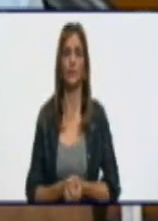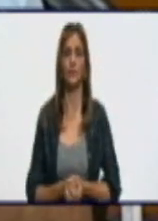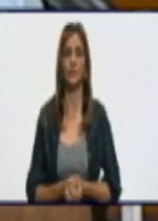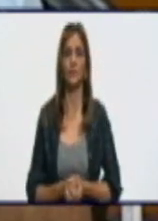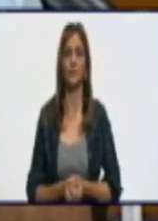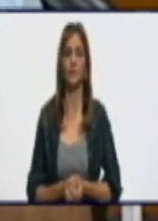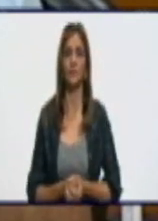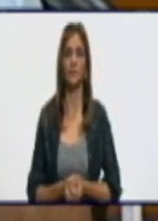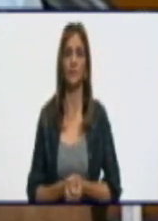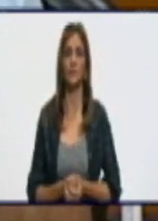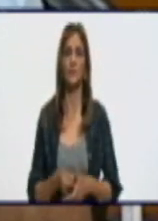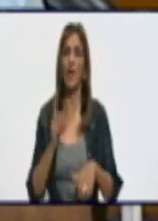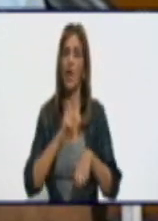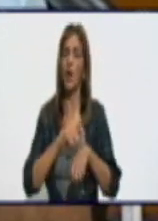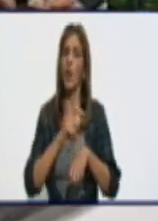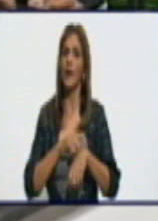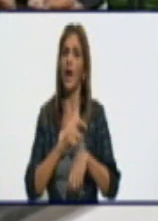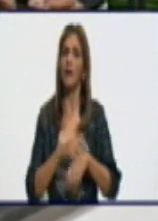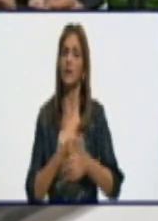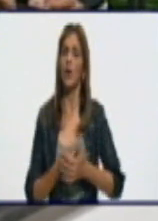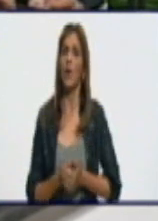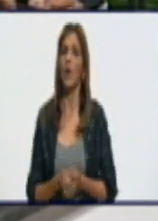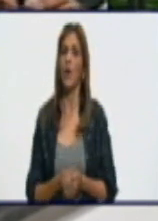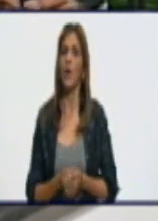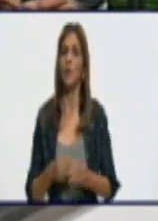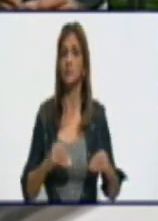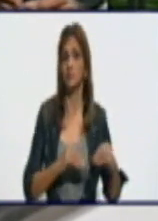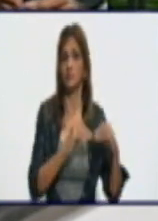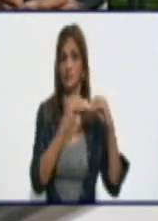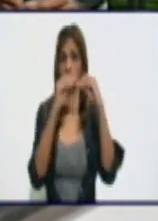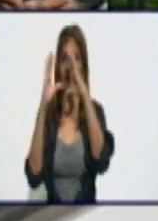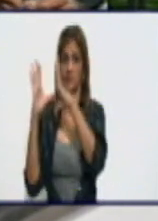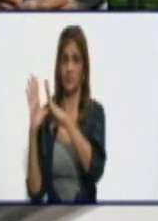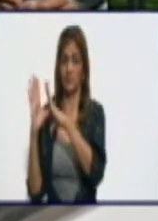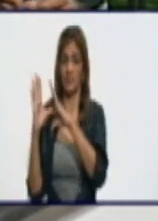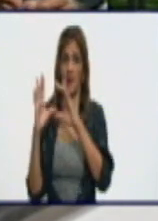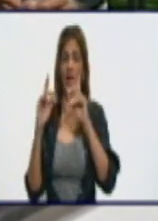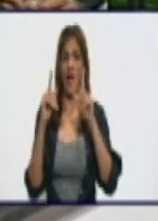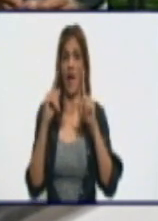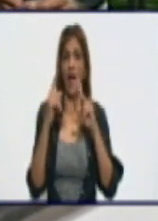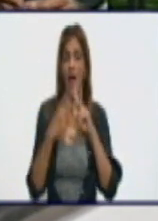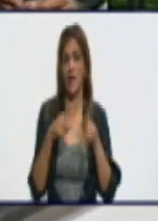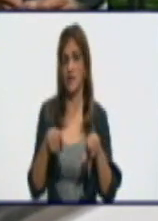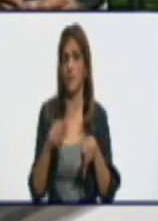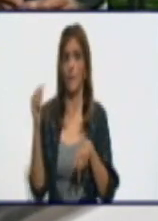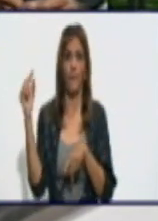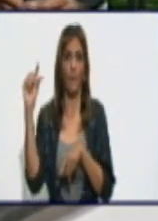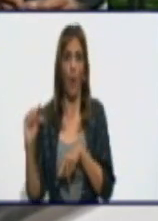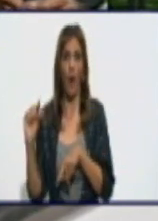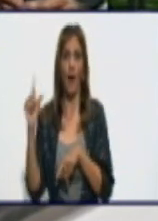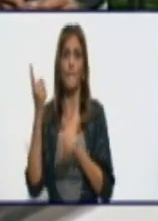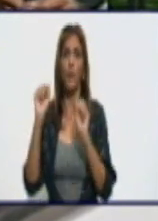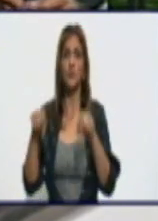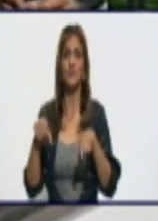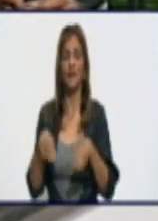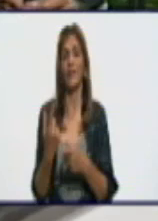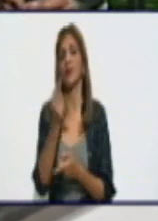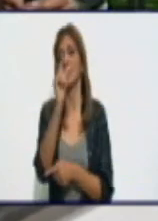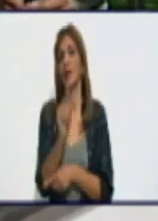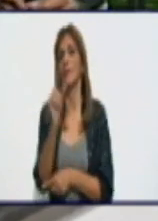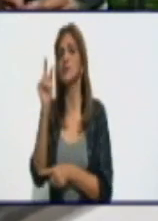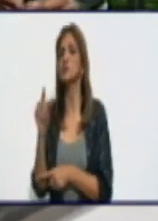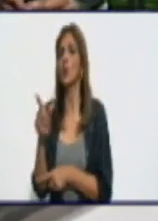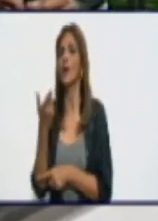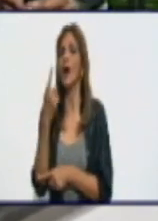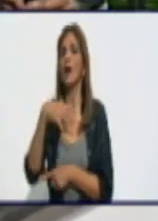horas hasta las cero ocho horas hay una probabilidad mínima de que esos clientes se vean afectados, partiendo de que es el momento en el país